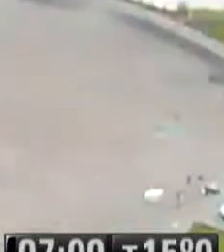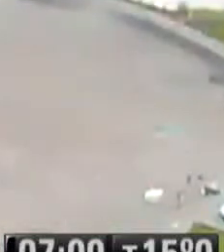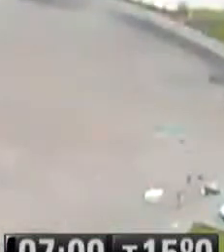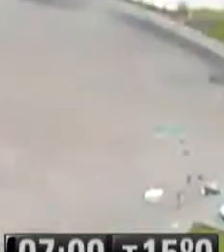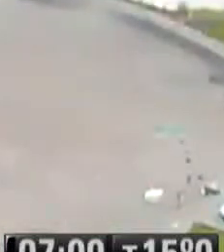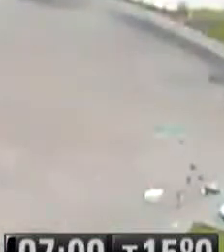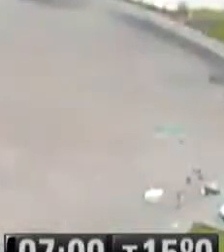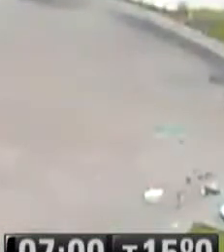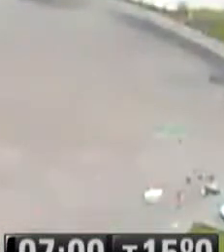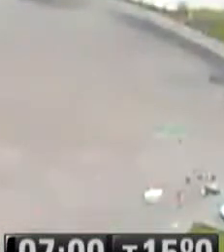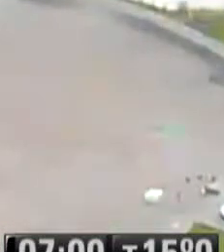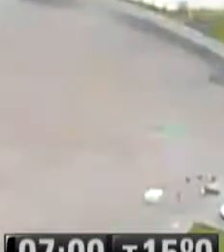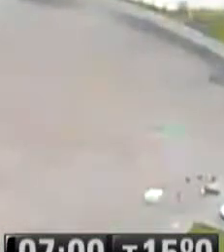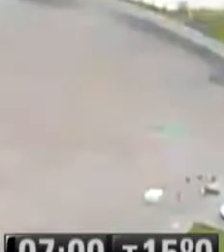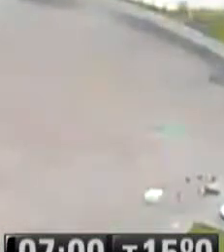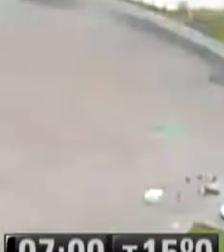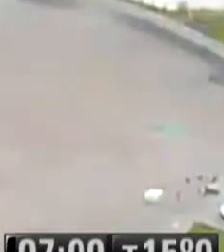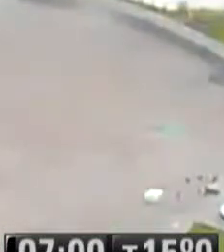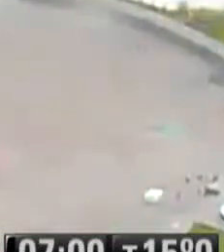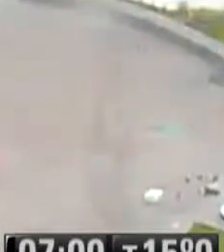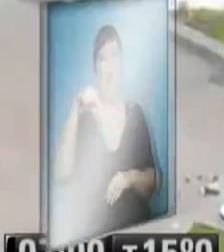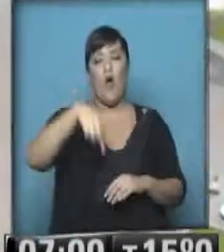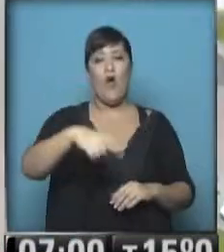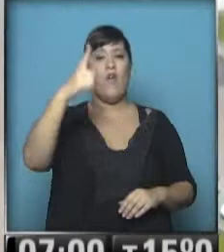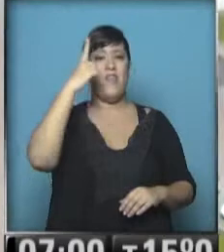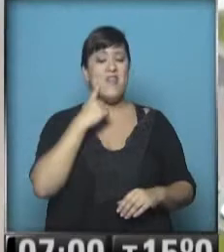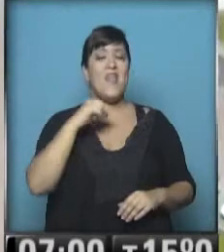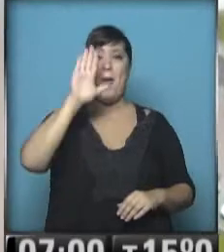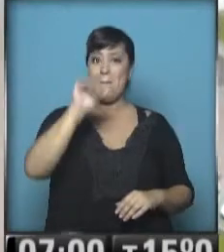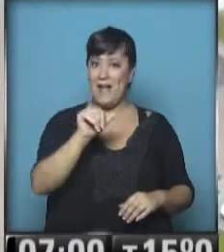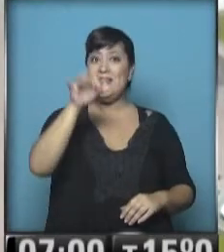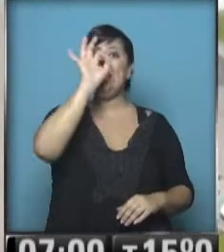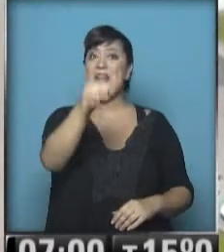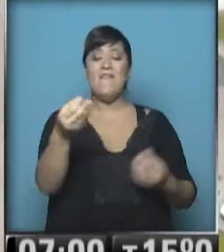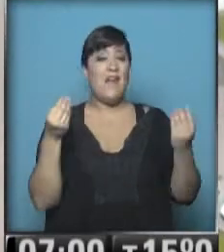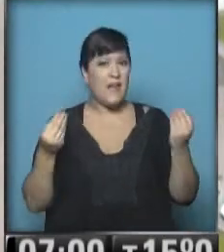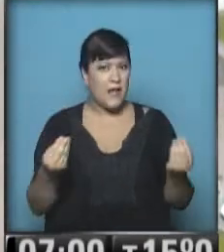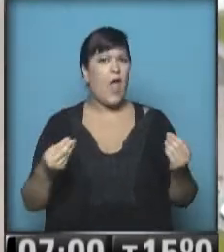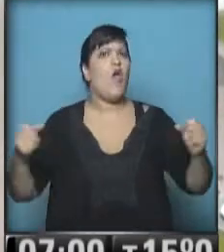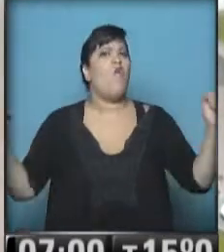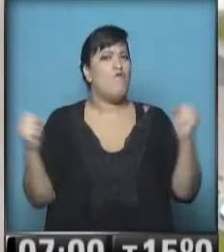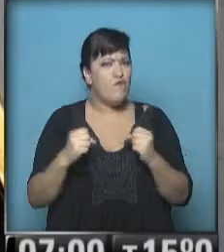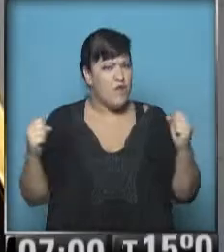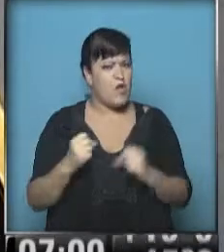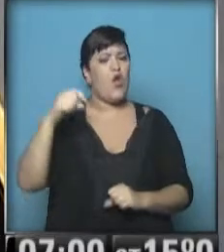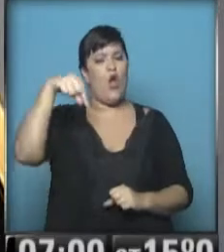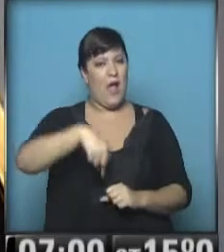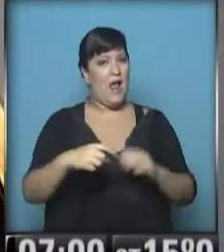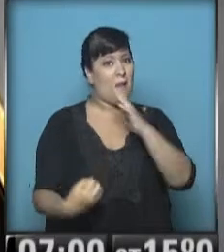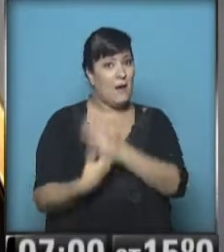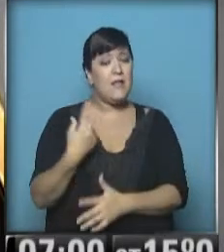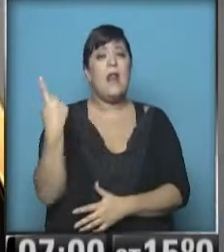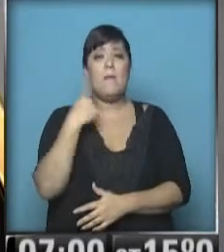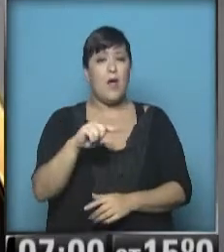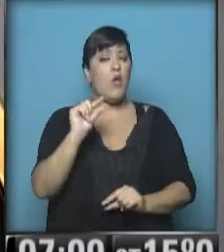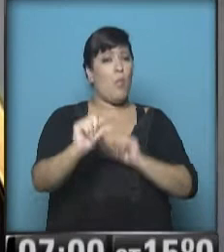7 en punto de la mañana, es martes y saben que todavía está fresco a la mañana, pero bueno, va